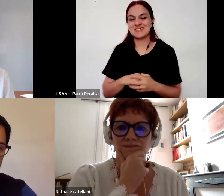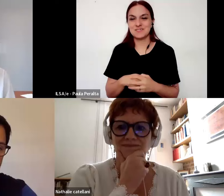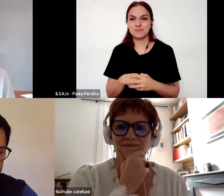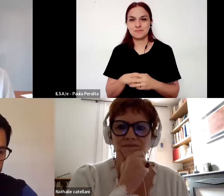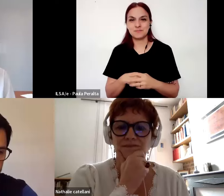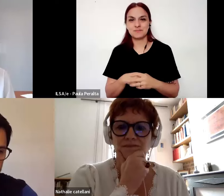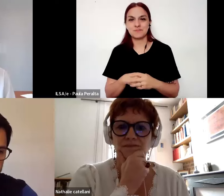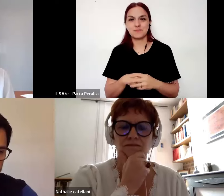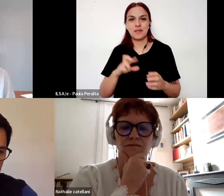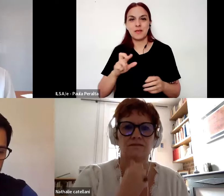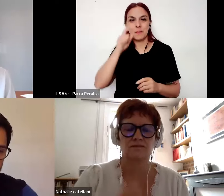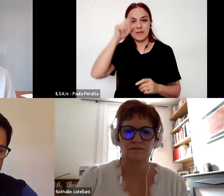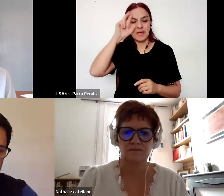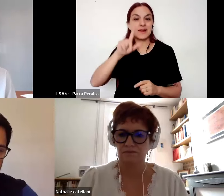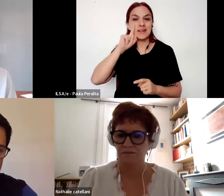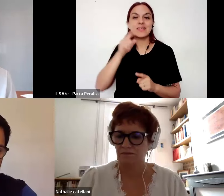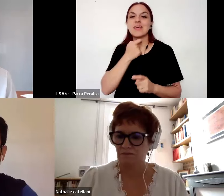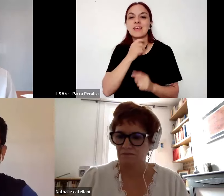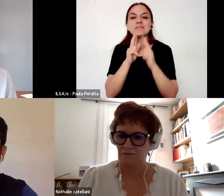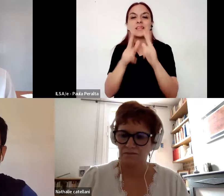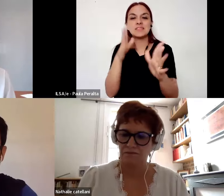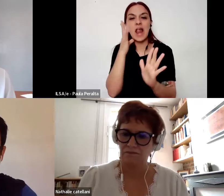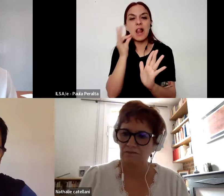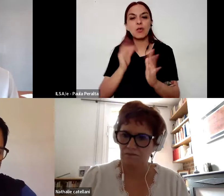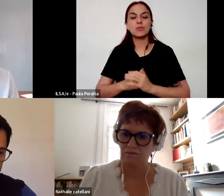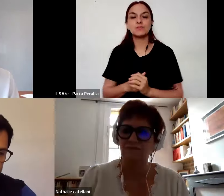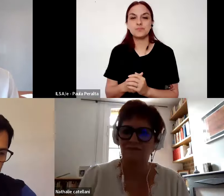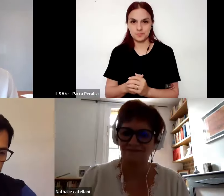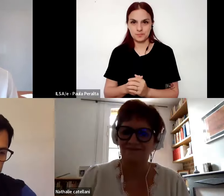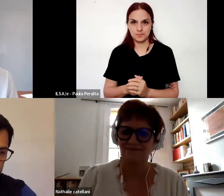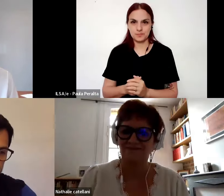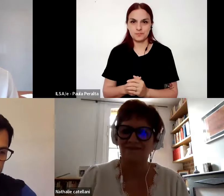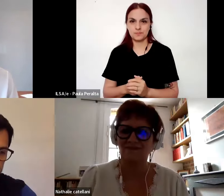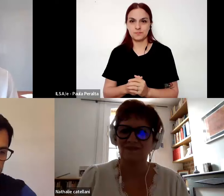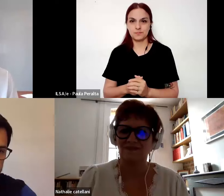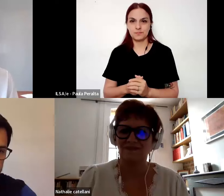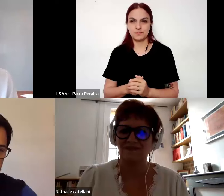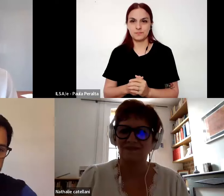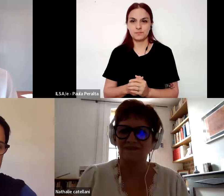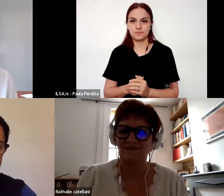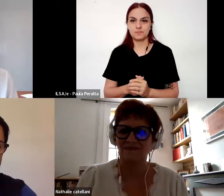rinos si querés también decir algunas palabras en nombre de la red del